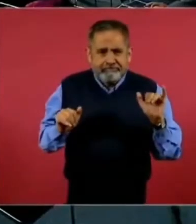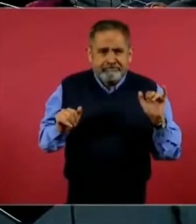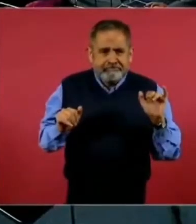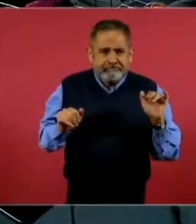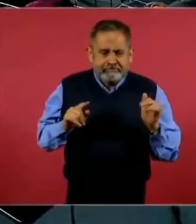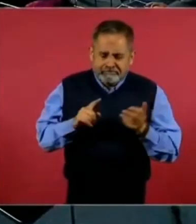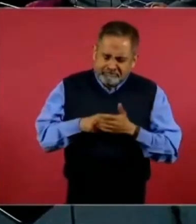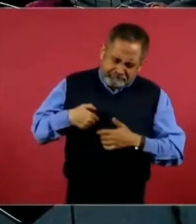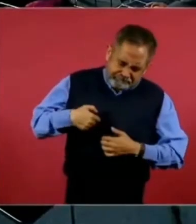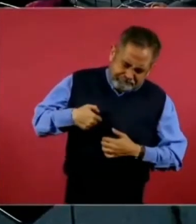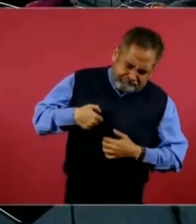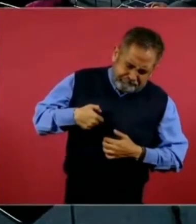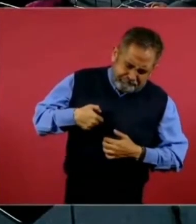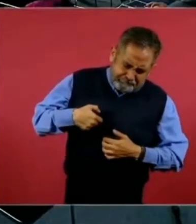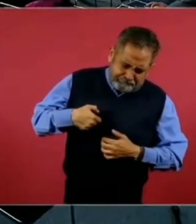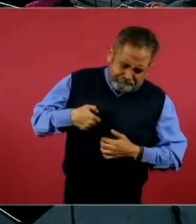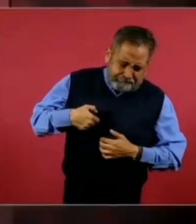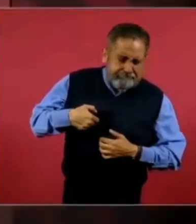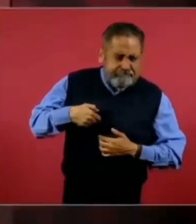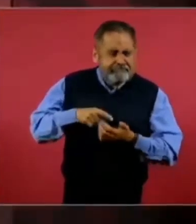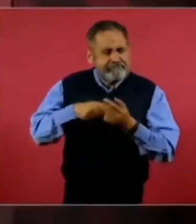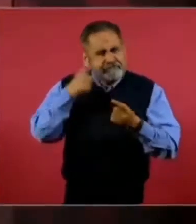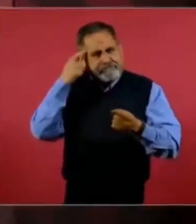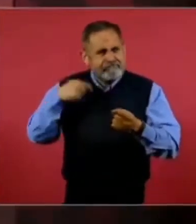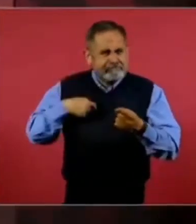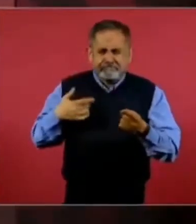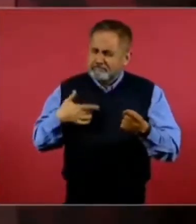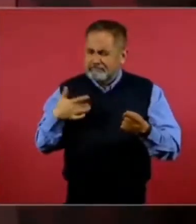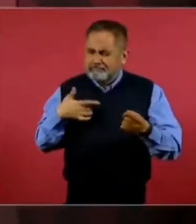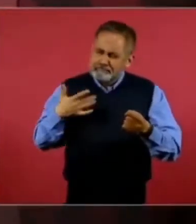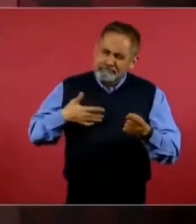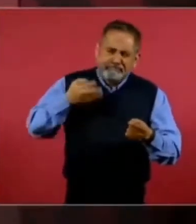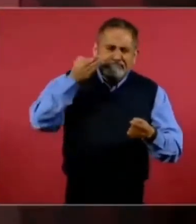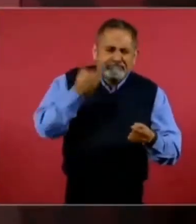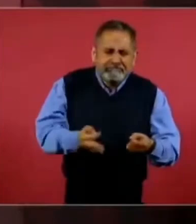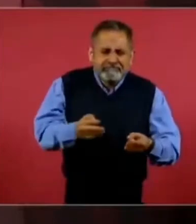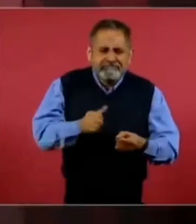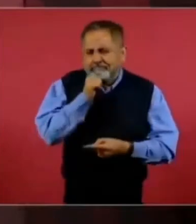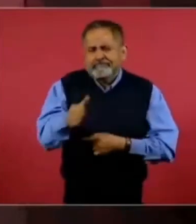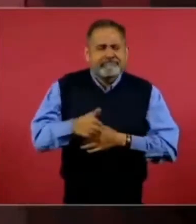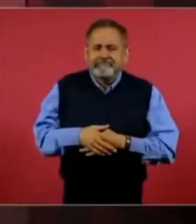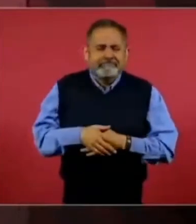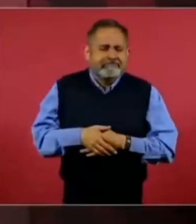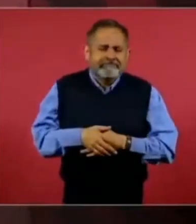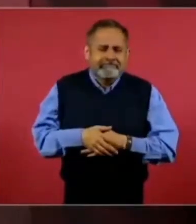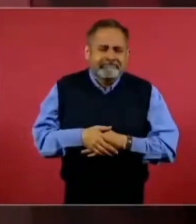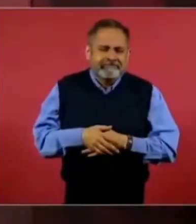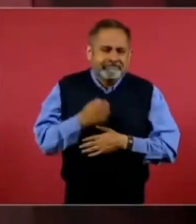falsedades.